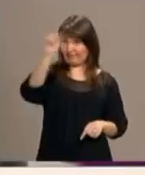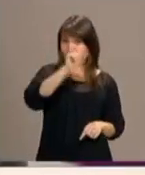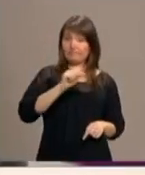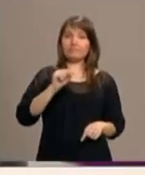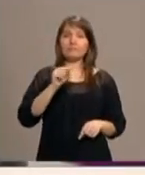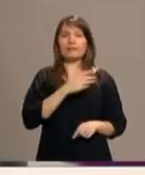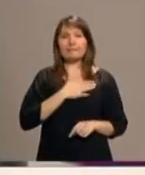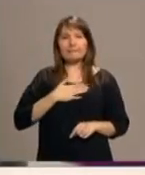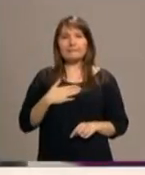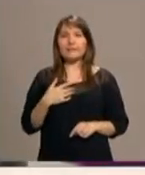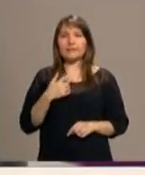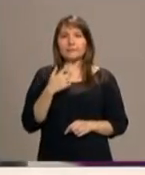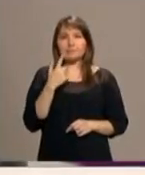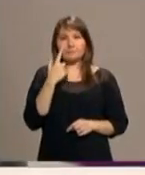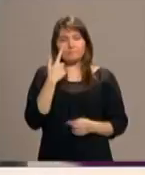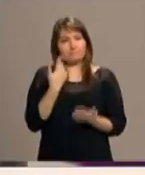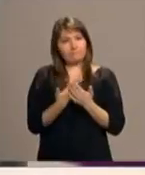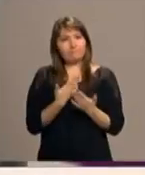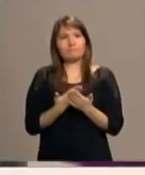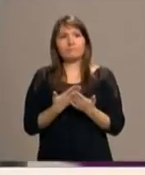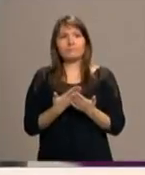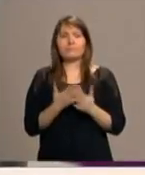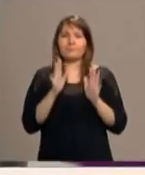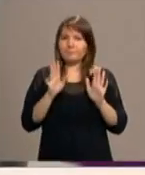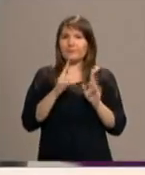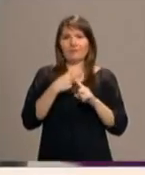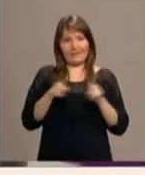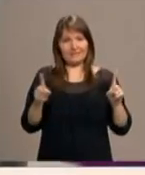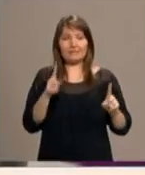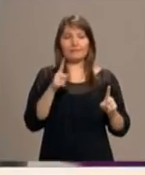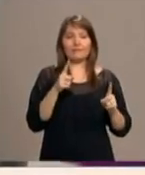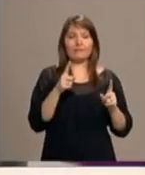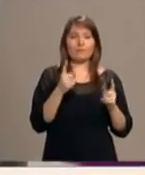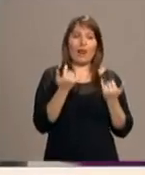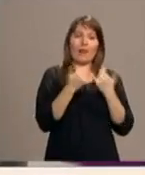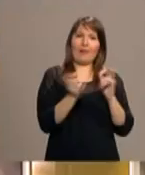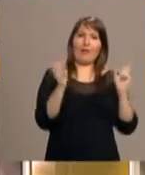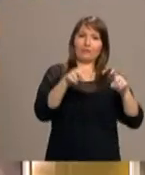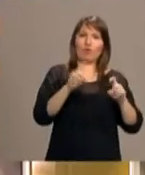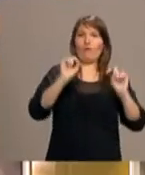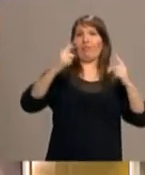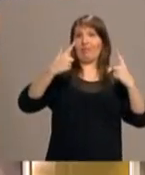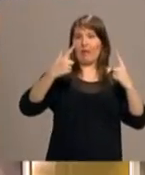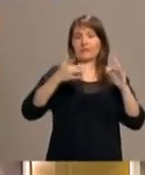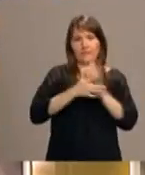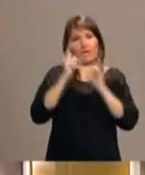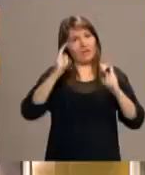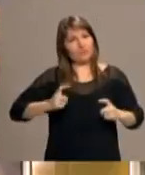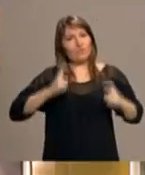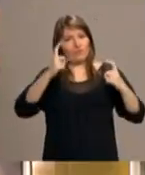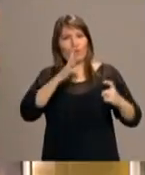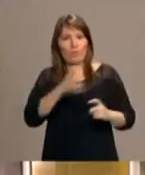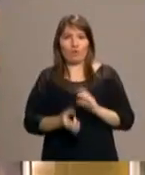siempre hay que decir, una cosa son los actos oficiales que se intentan hacer y que ya es un esfuerzo ecuménico, porque implica crear una